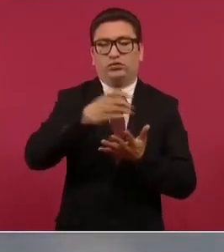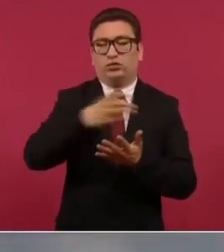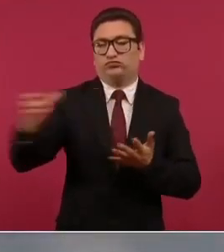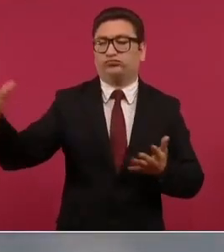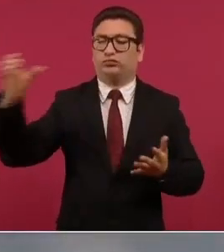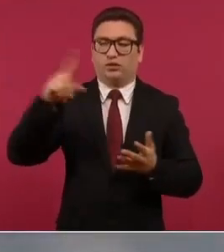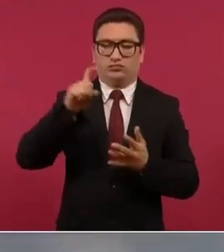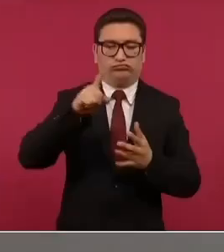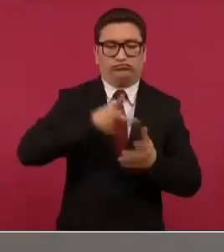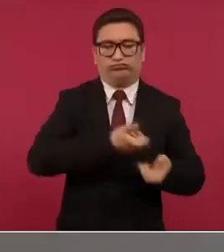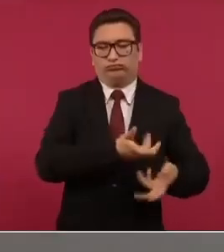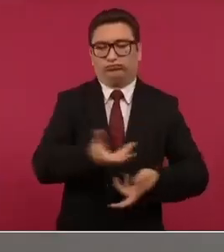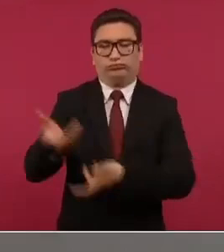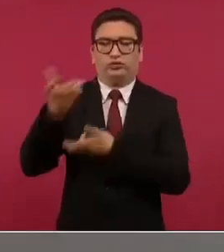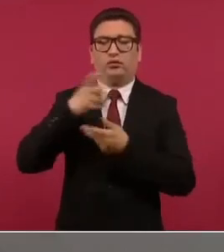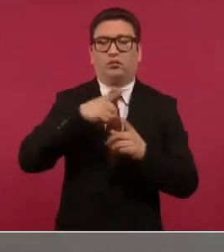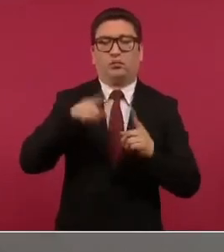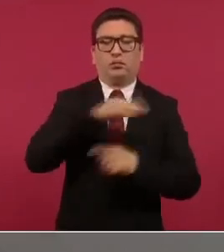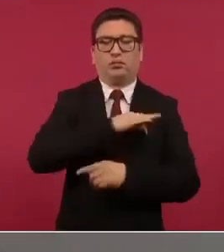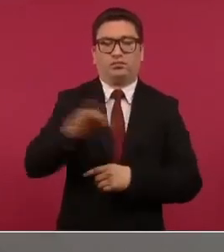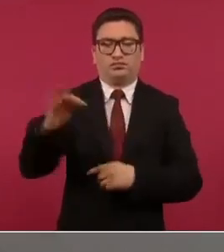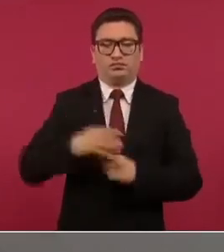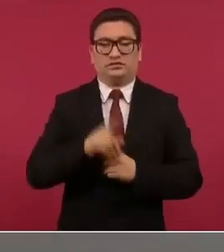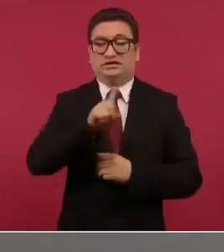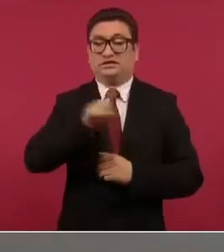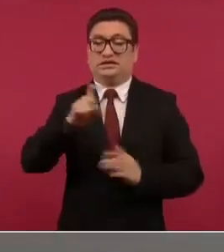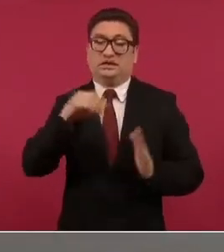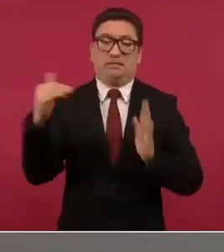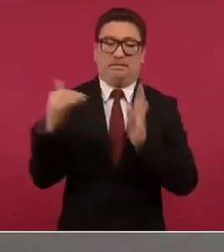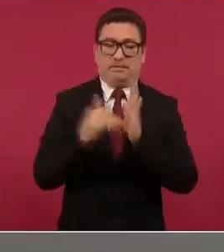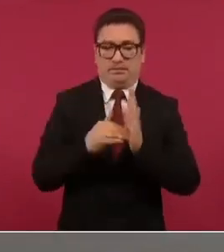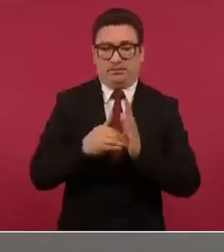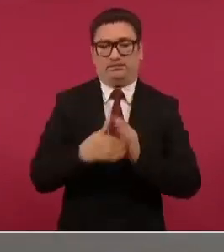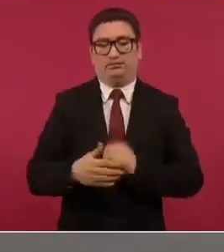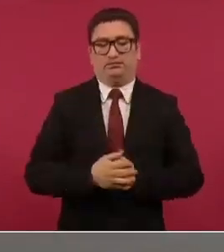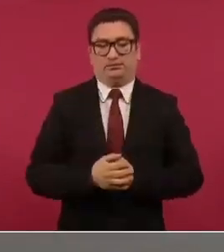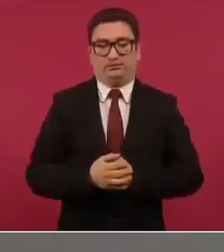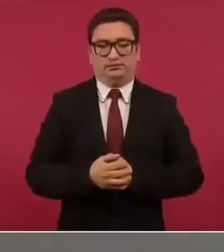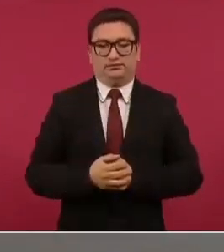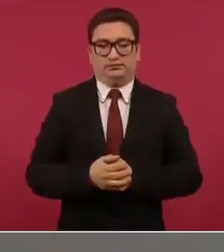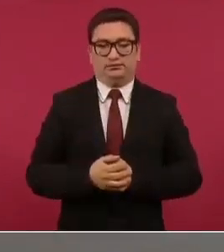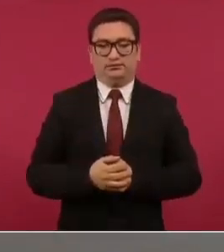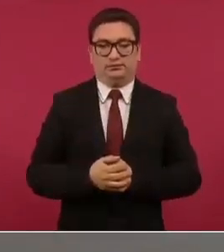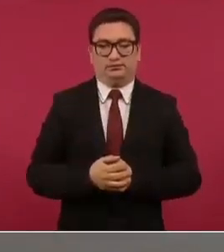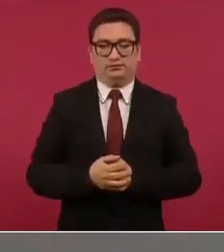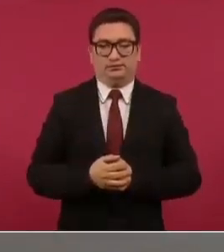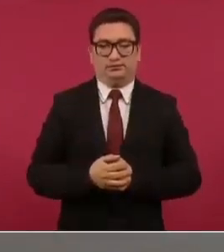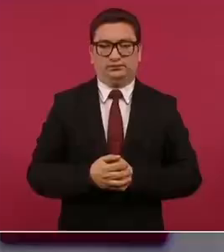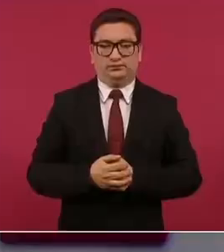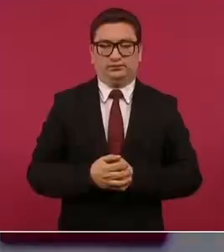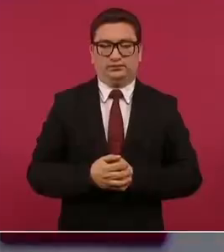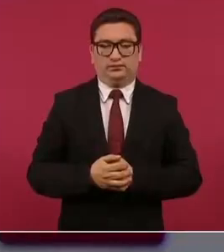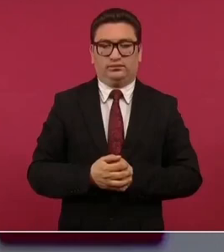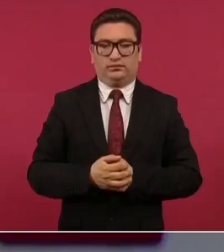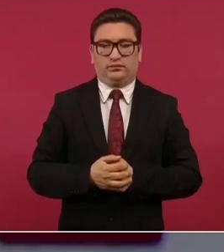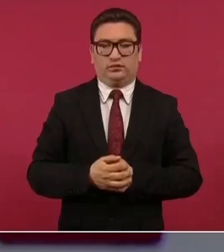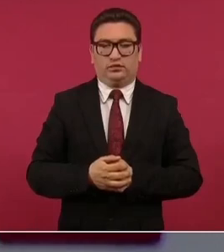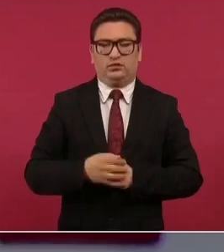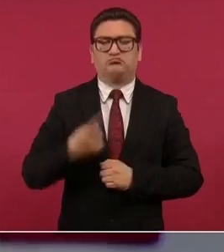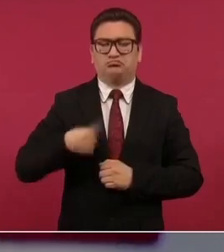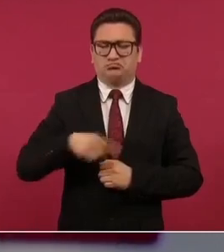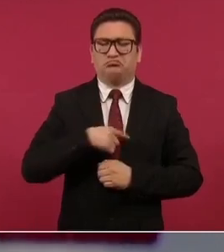hectáreas estamos avanzando